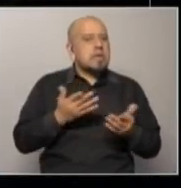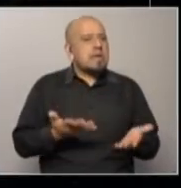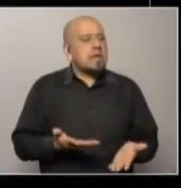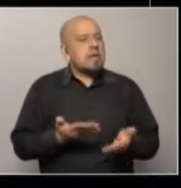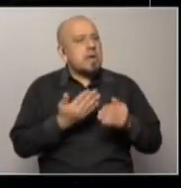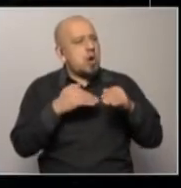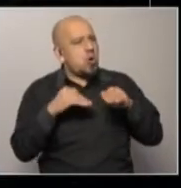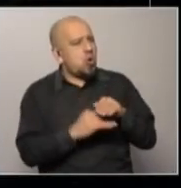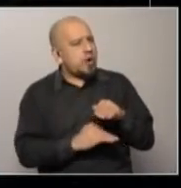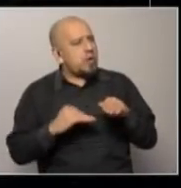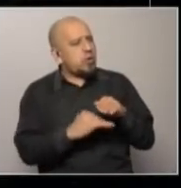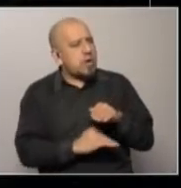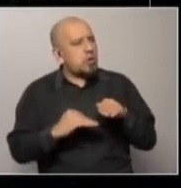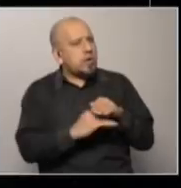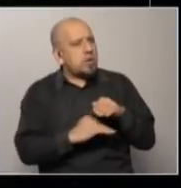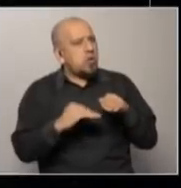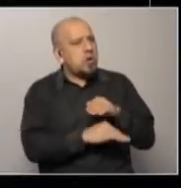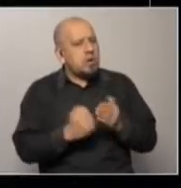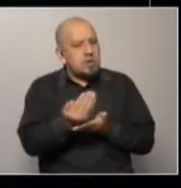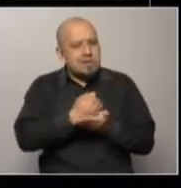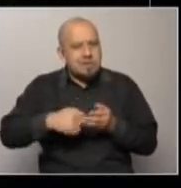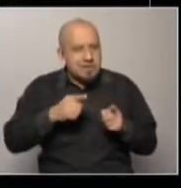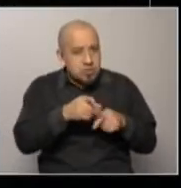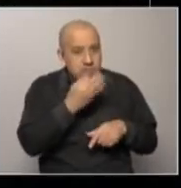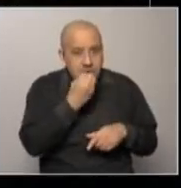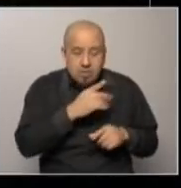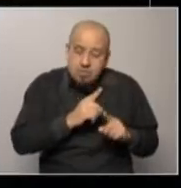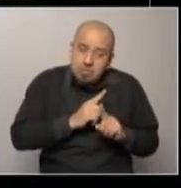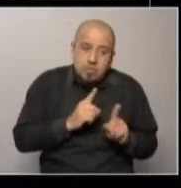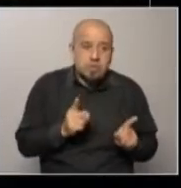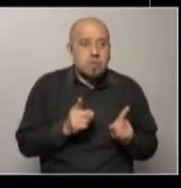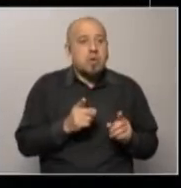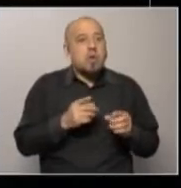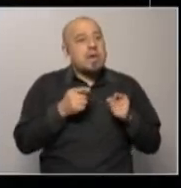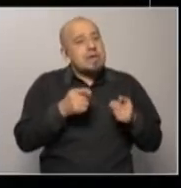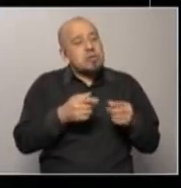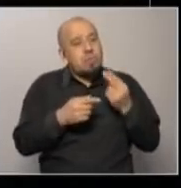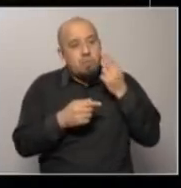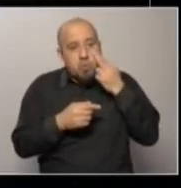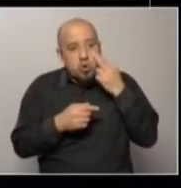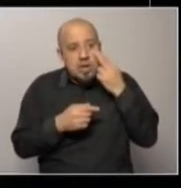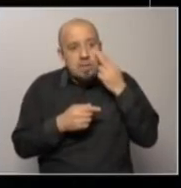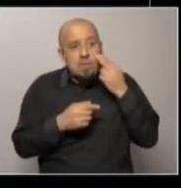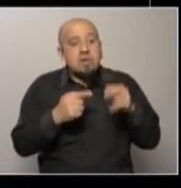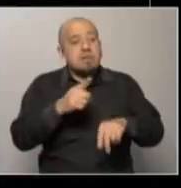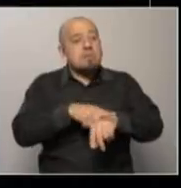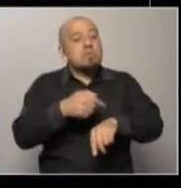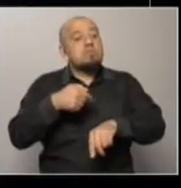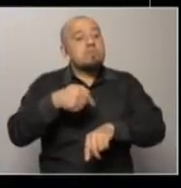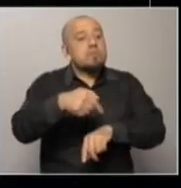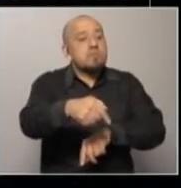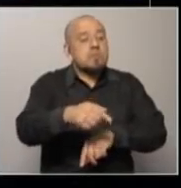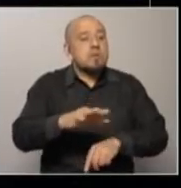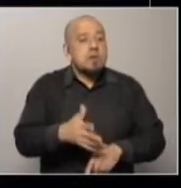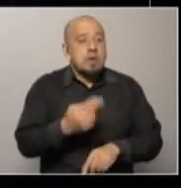momento o recortar de esa manera que plantea el gobierno no genera eficiencia sino que genera problemas de eficiencia en el mediano plazo que